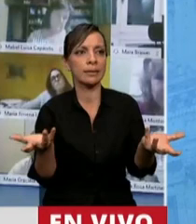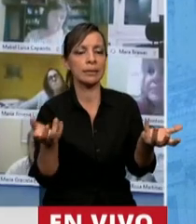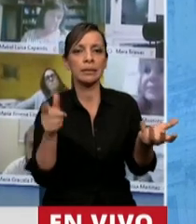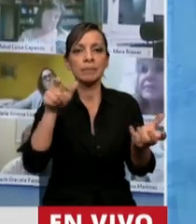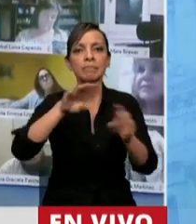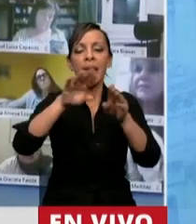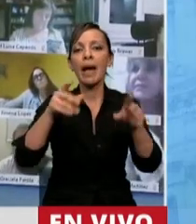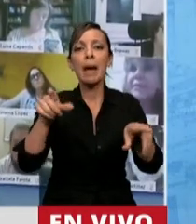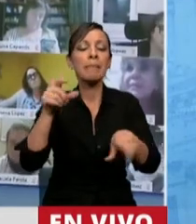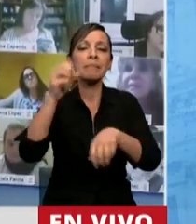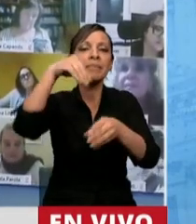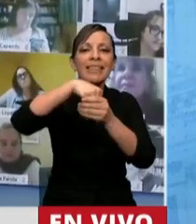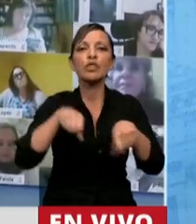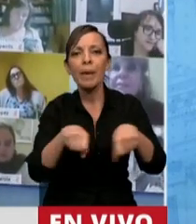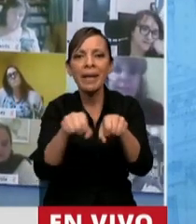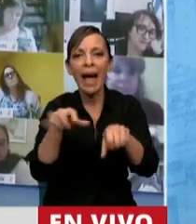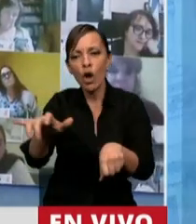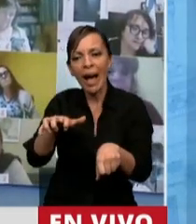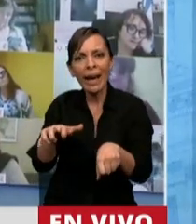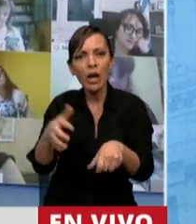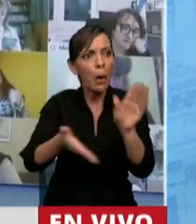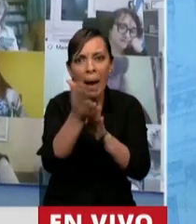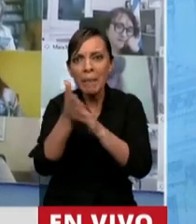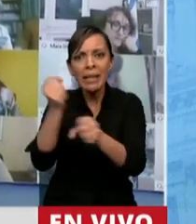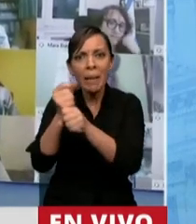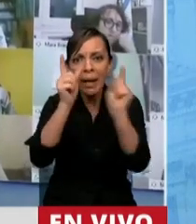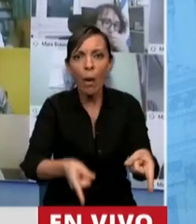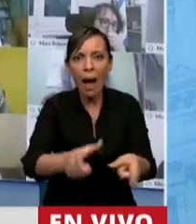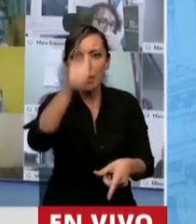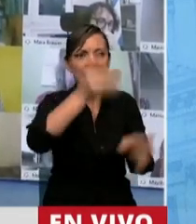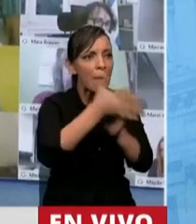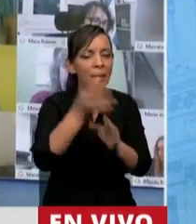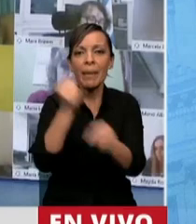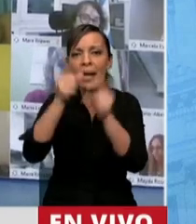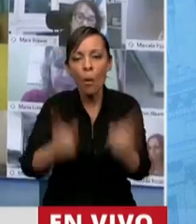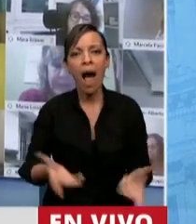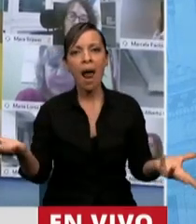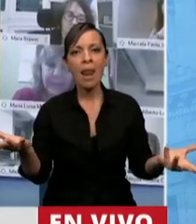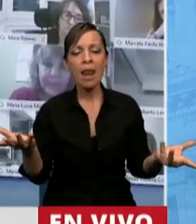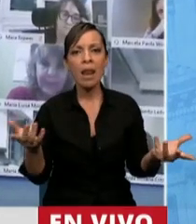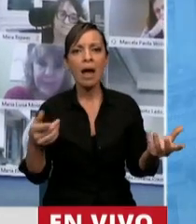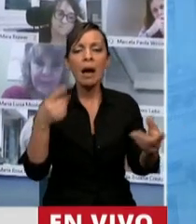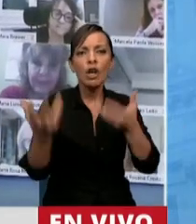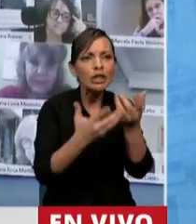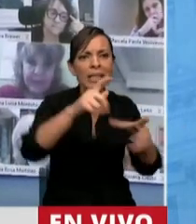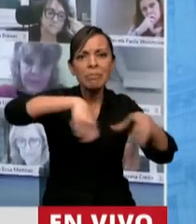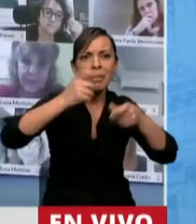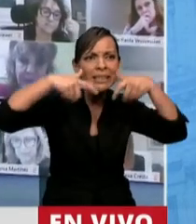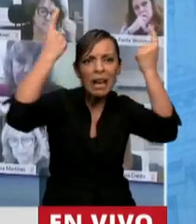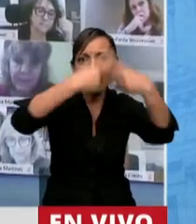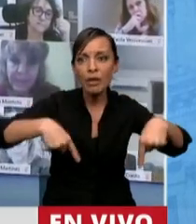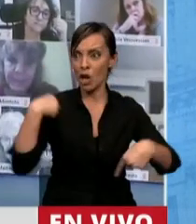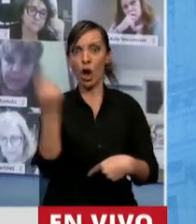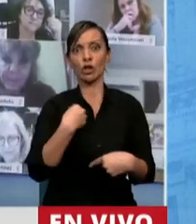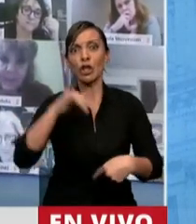cajeros en los supermercados, si pueden estar los policías, si pueden estar los gastronómicos, cuánto más nosotros